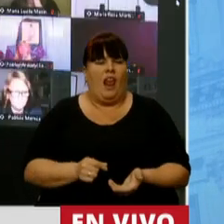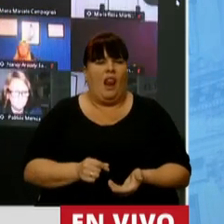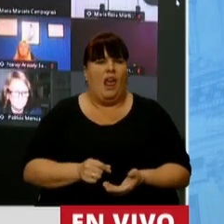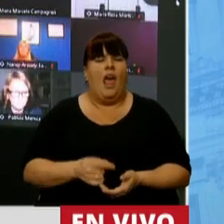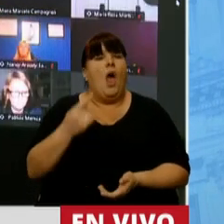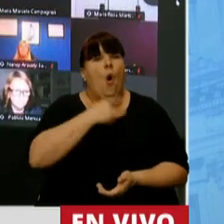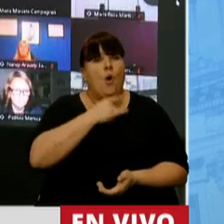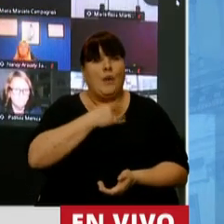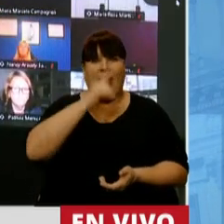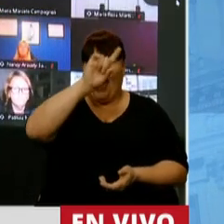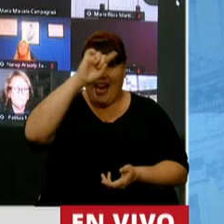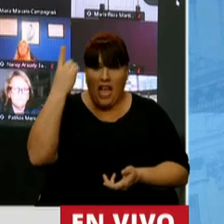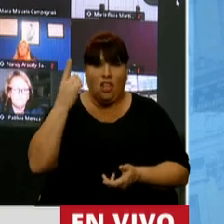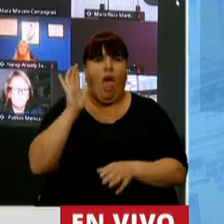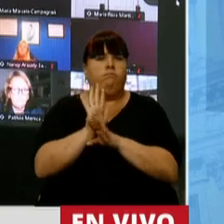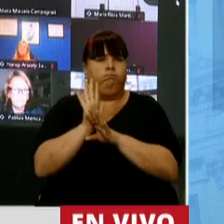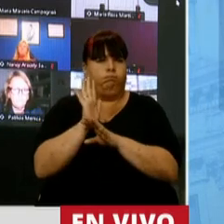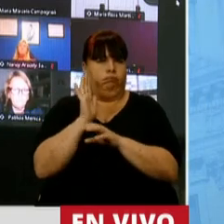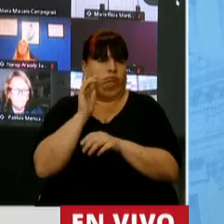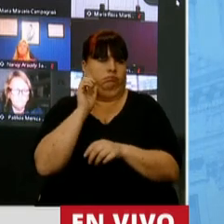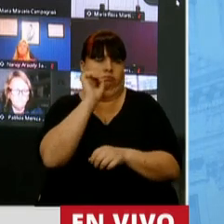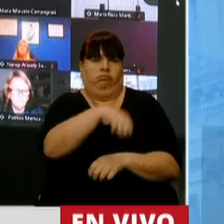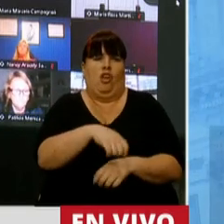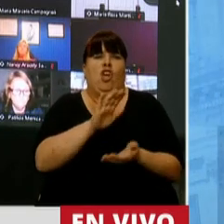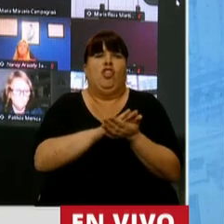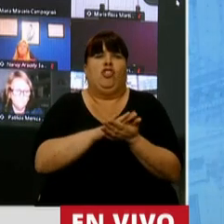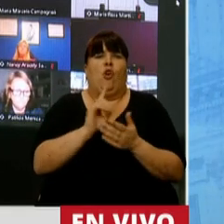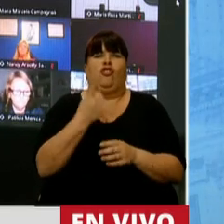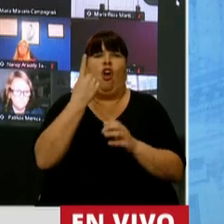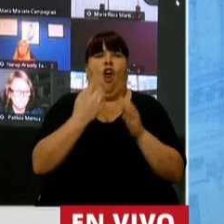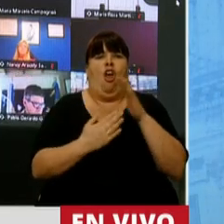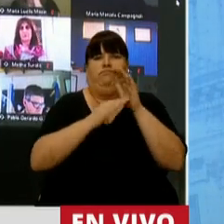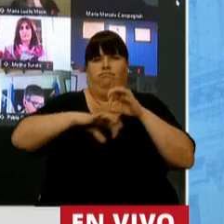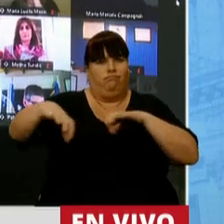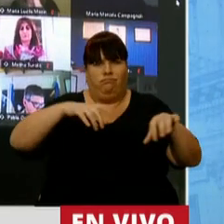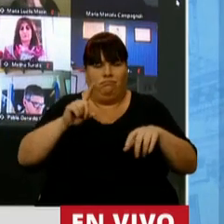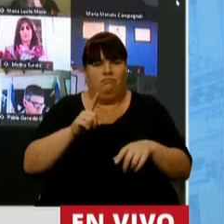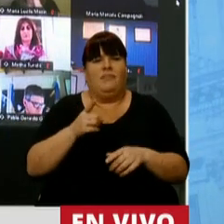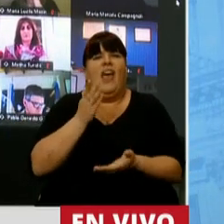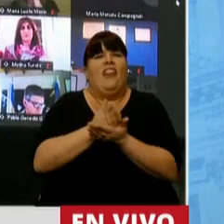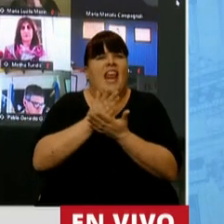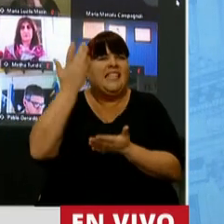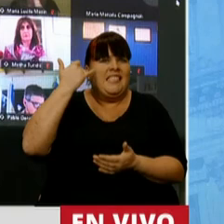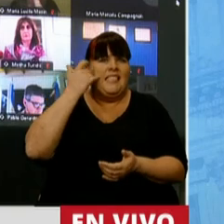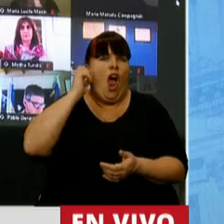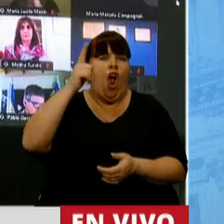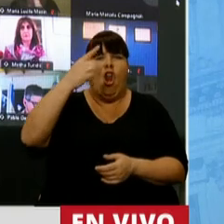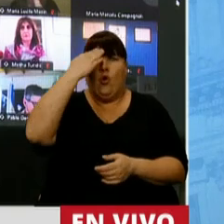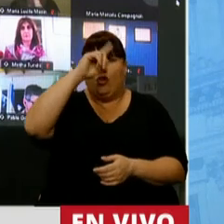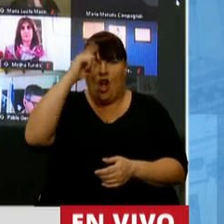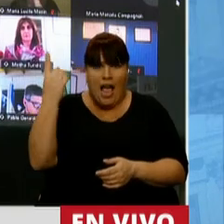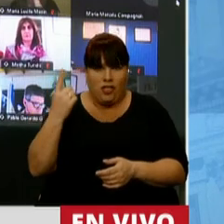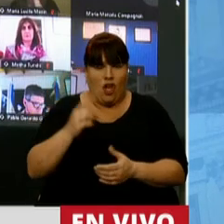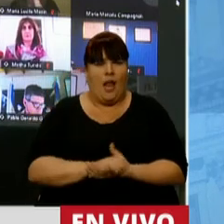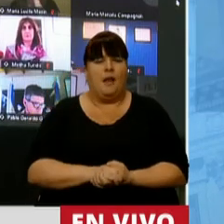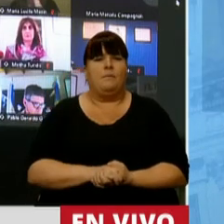Las universidades nacionales se ven vulneradas en su autonomía y en su autarquía. Derechos consagrados en la Constitución Nacional.